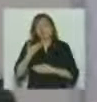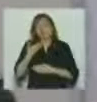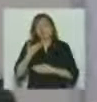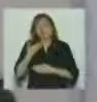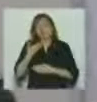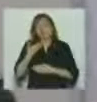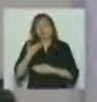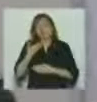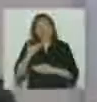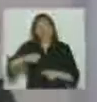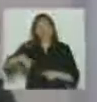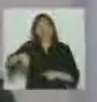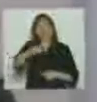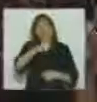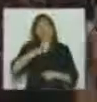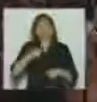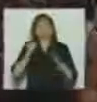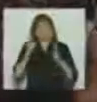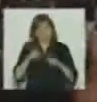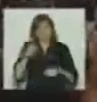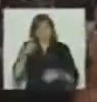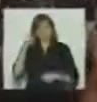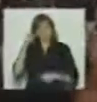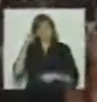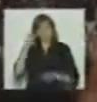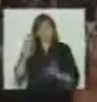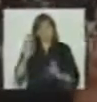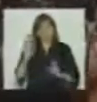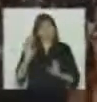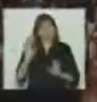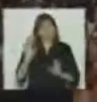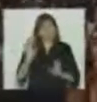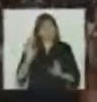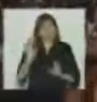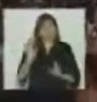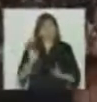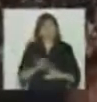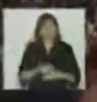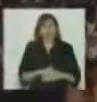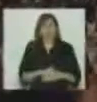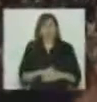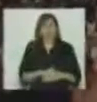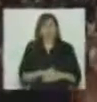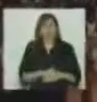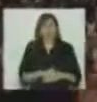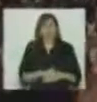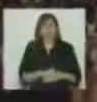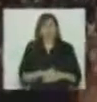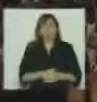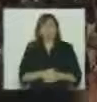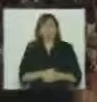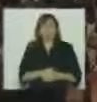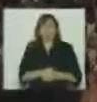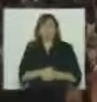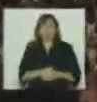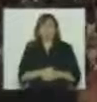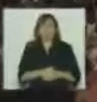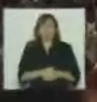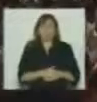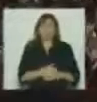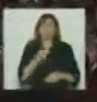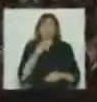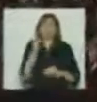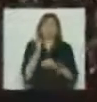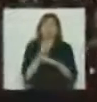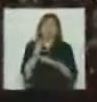porque porque primero porque se supone que primero